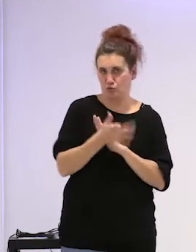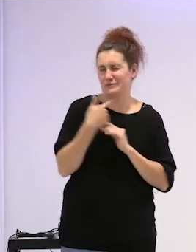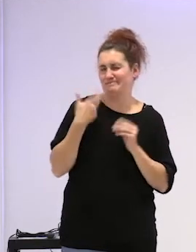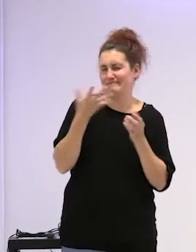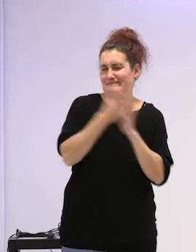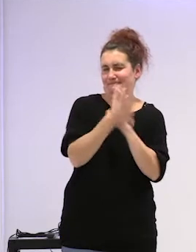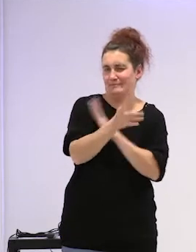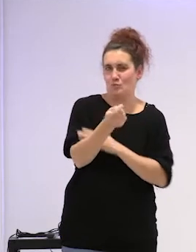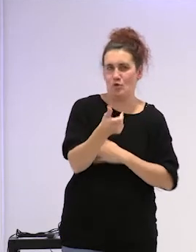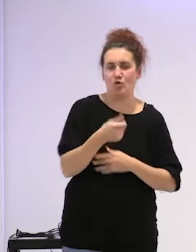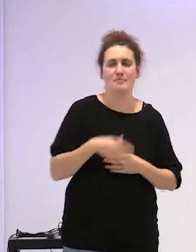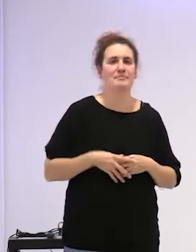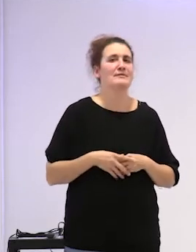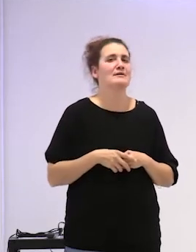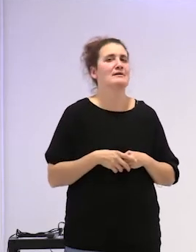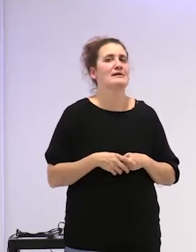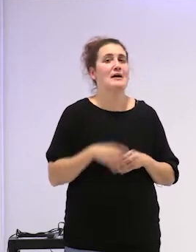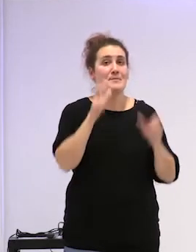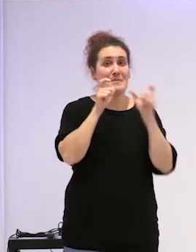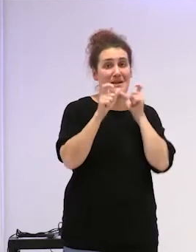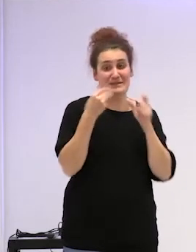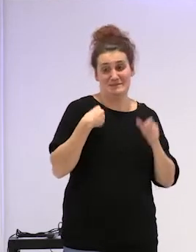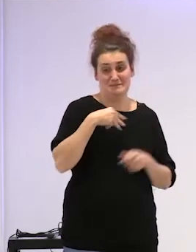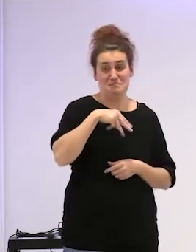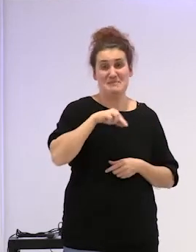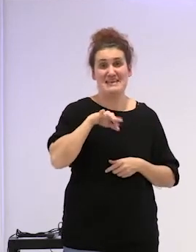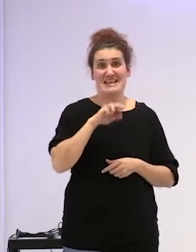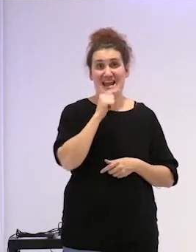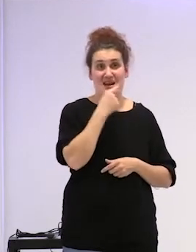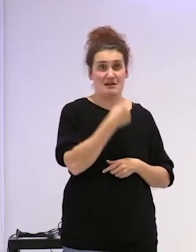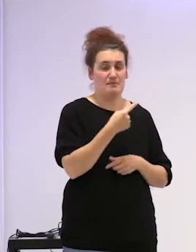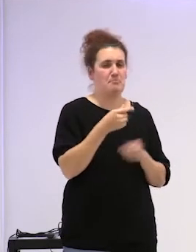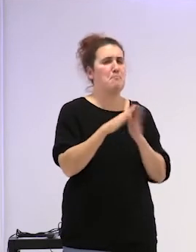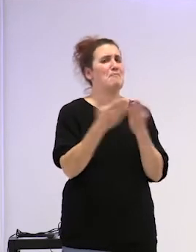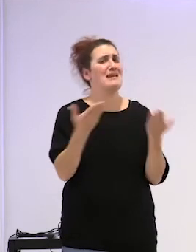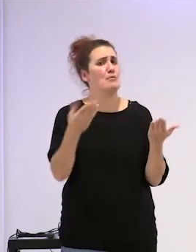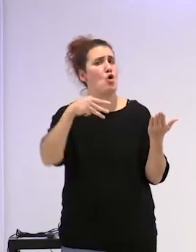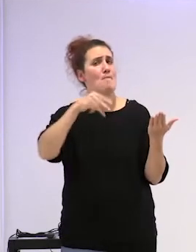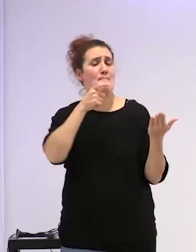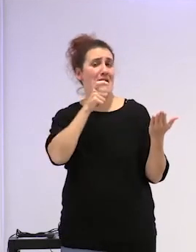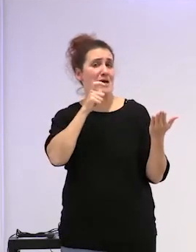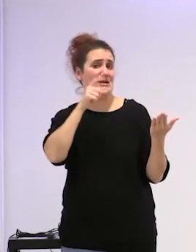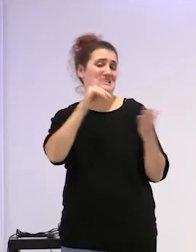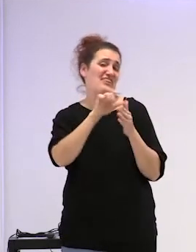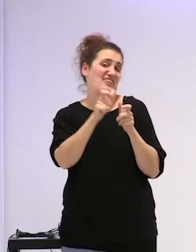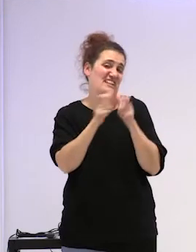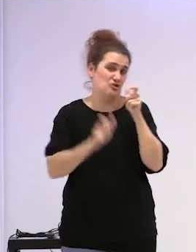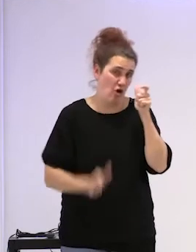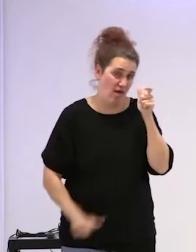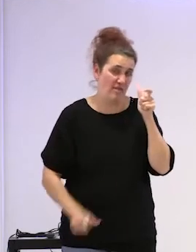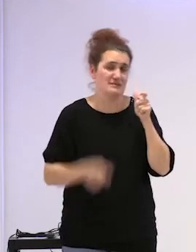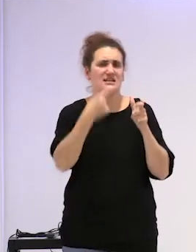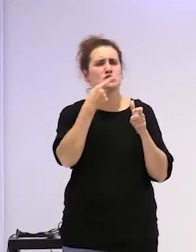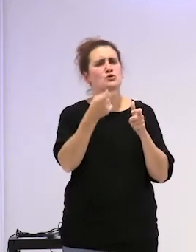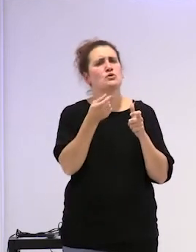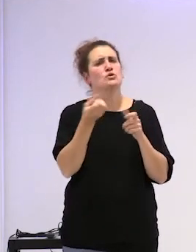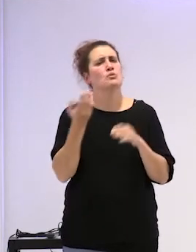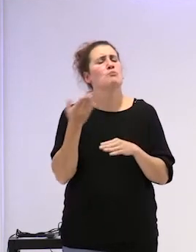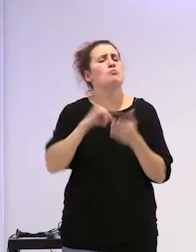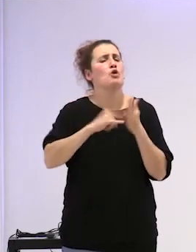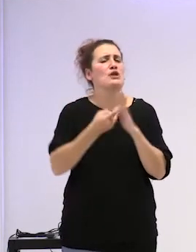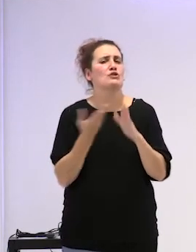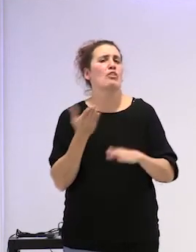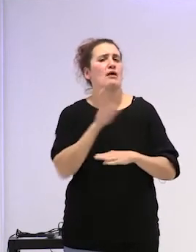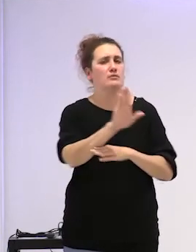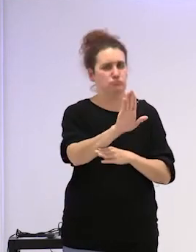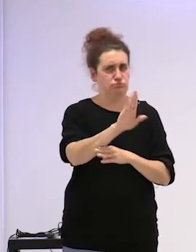bueno siguiendo las palabras de Miren palabras deslocadas es un proyecto de visibilización denuncia y por supuesto de